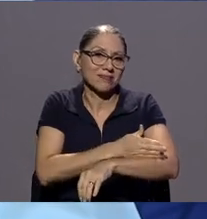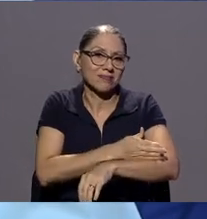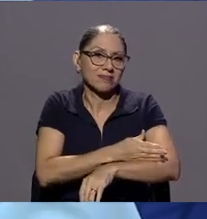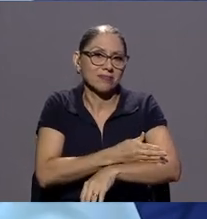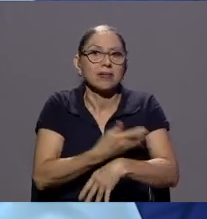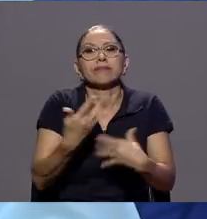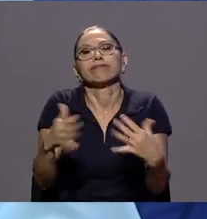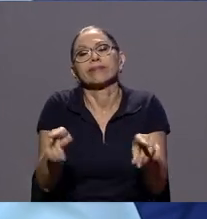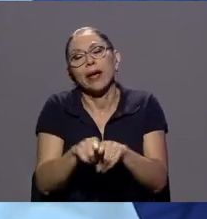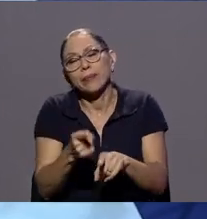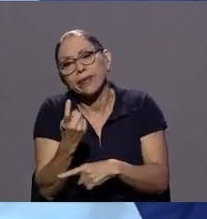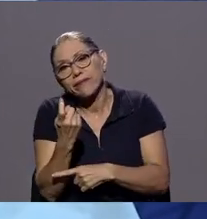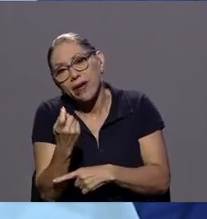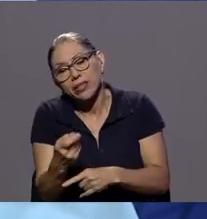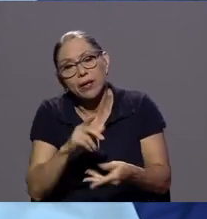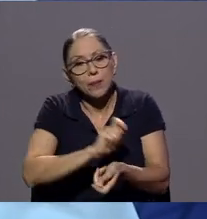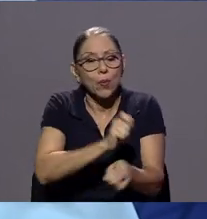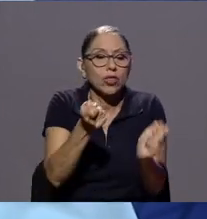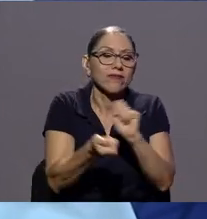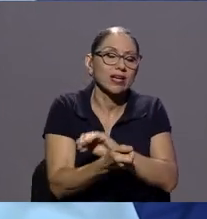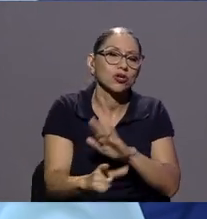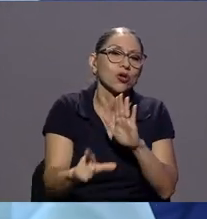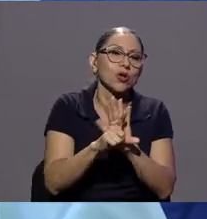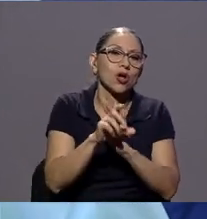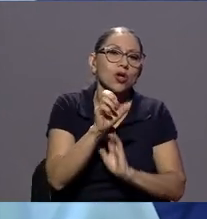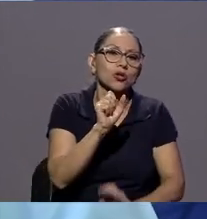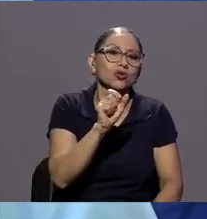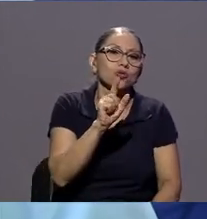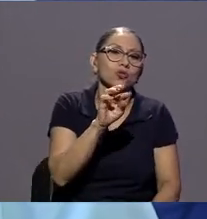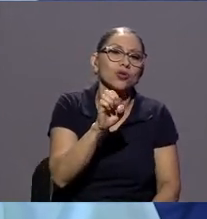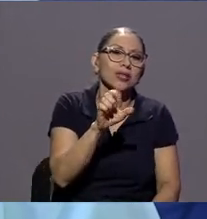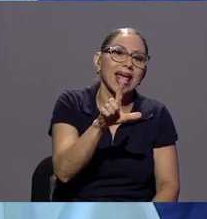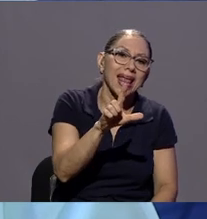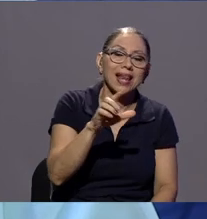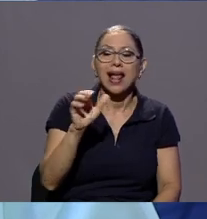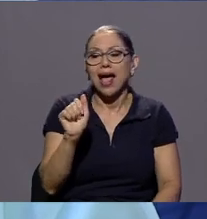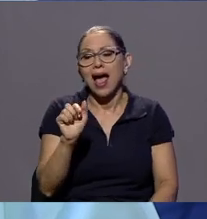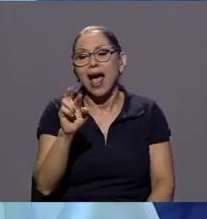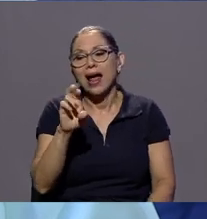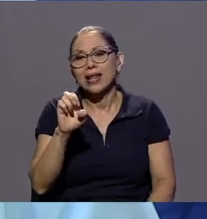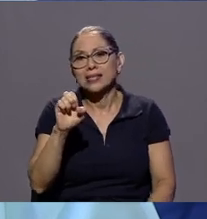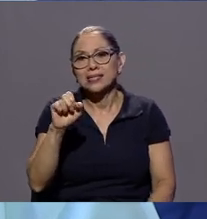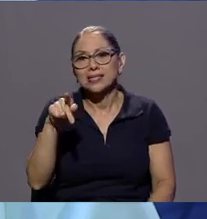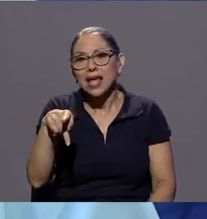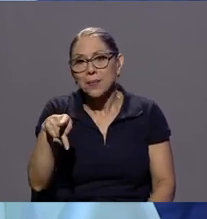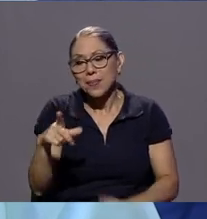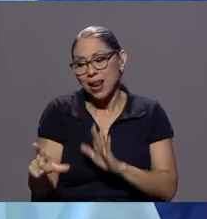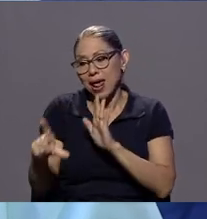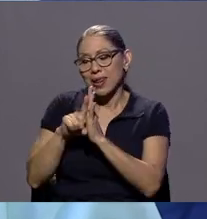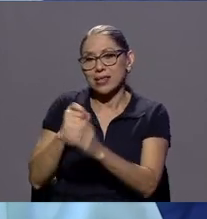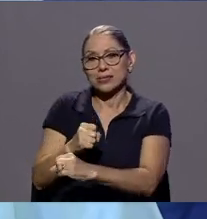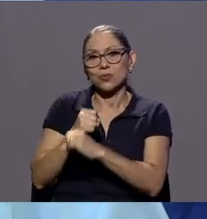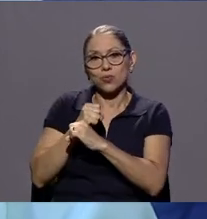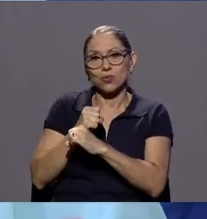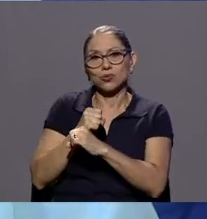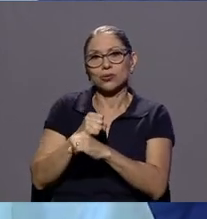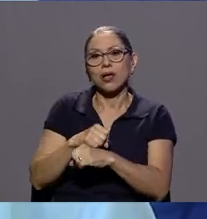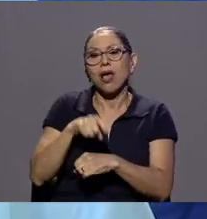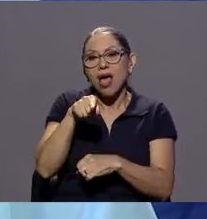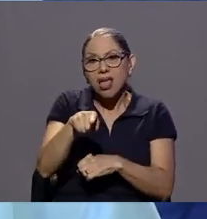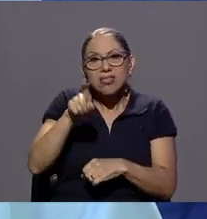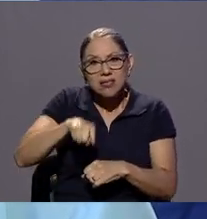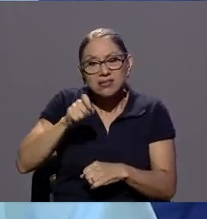SUTEL en la ARECEP la ley de seguros cosas de este tipo que es necesario que avancemos hacia una nueva